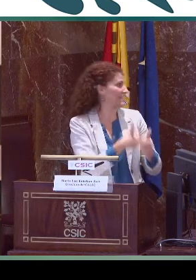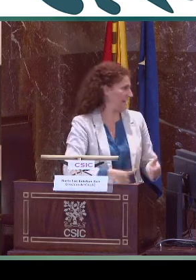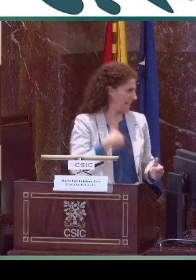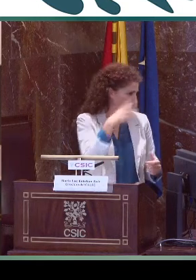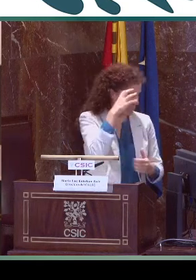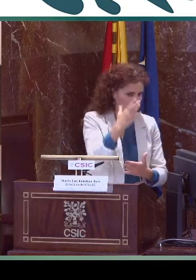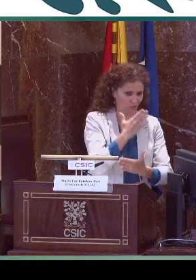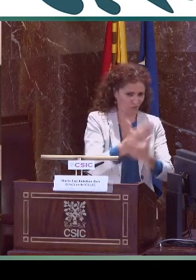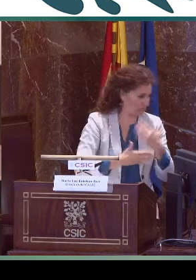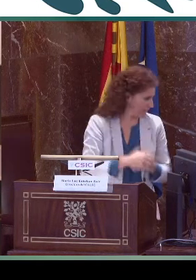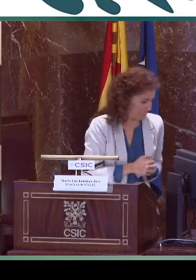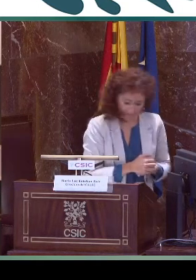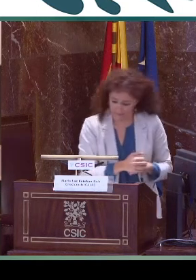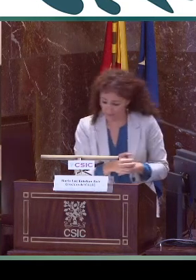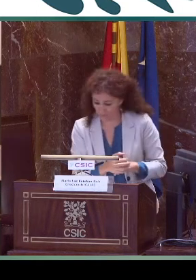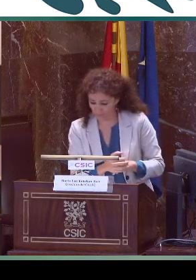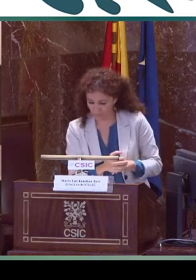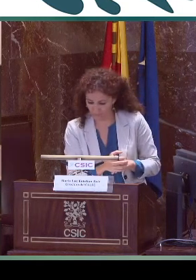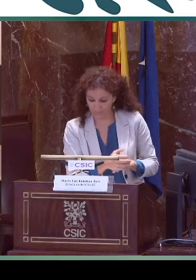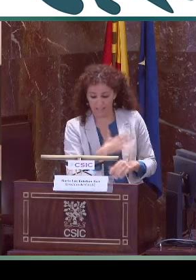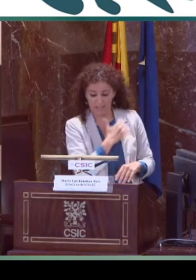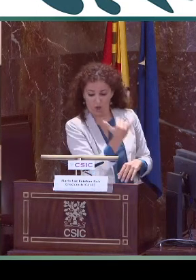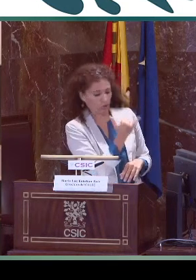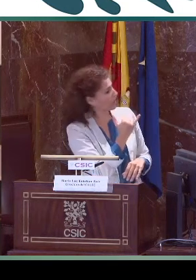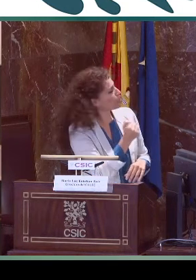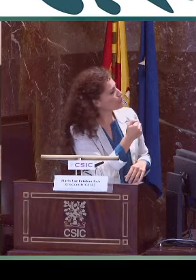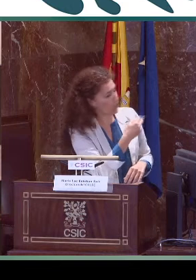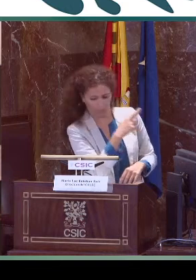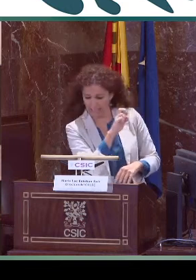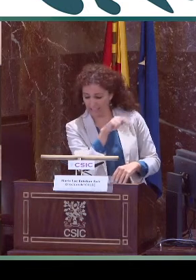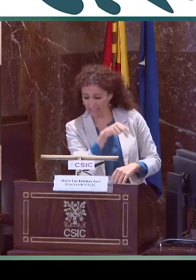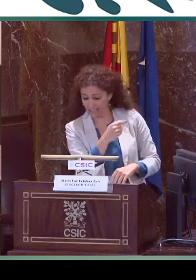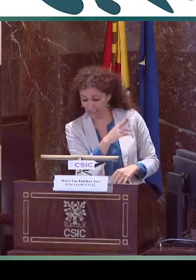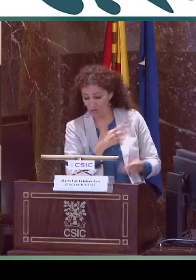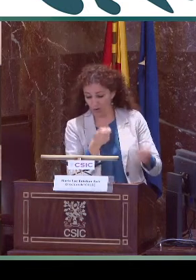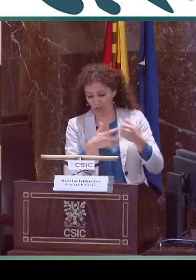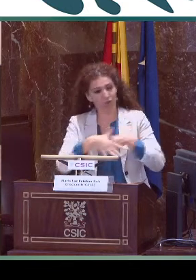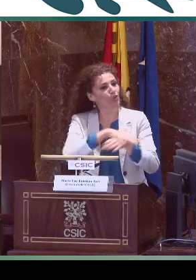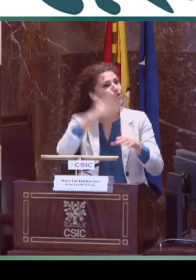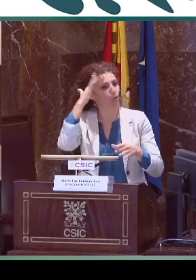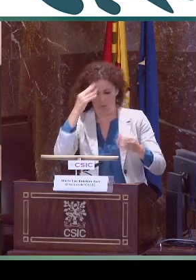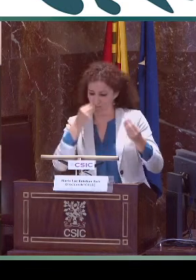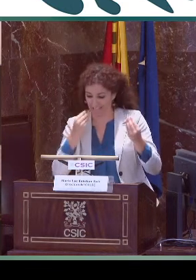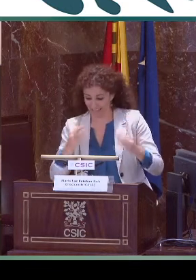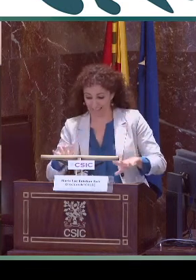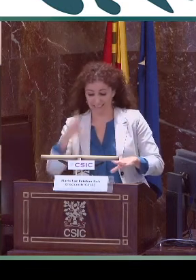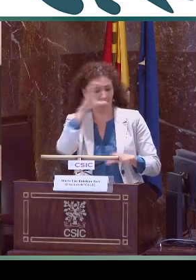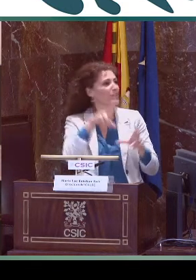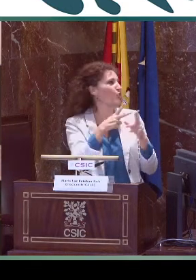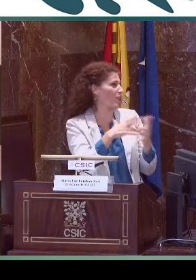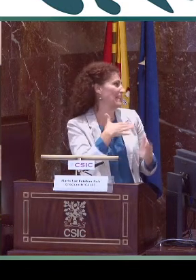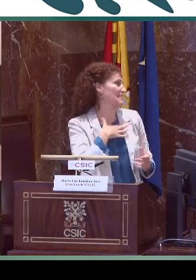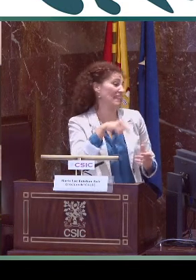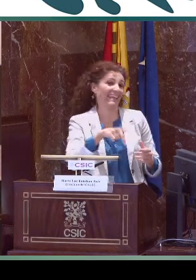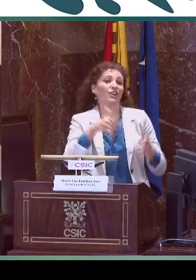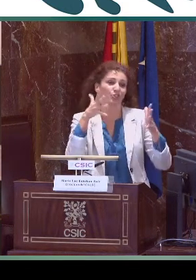Sociales e Igualdad y Secretaria General de Real Patronato sobre Discapacidad. A don José Antonio Berenguer, Coordinador del Área de